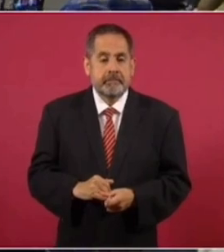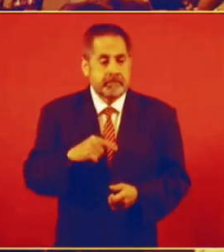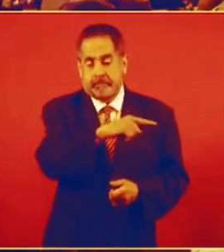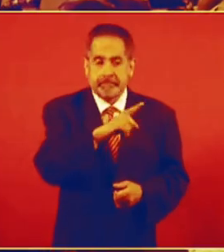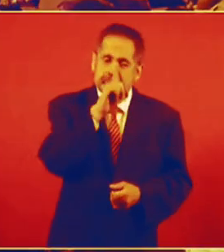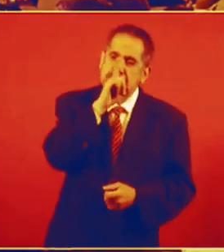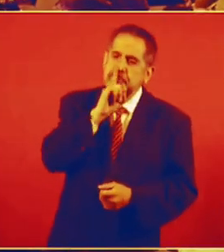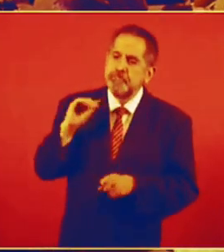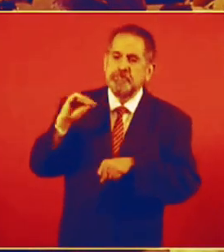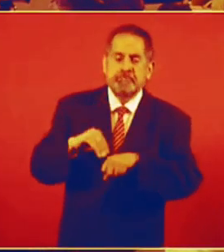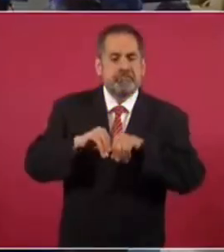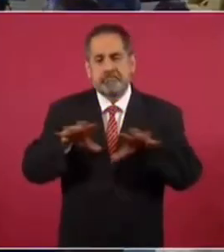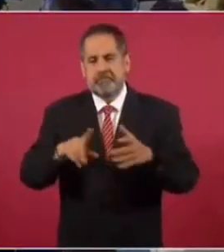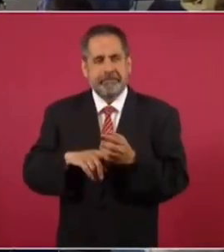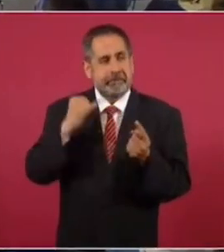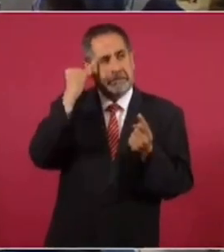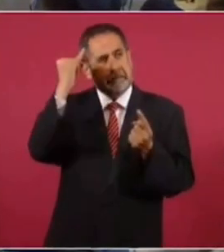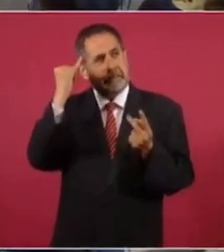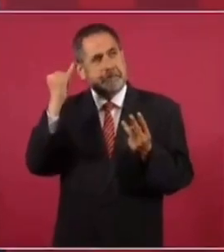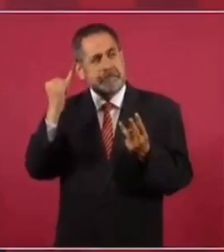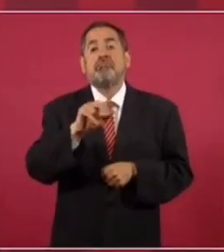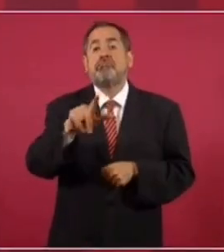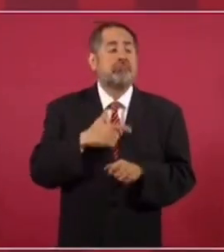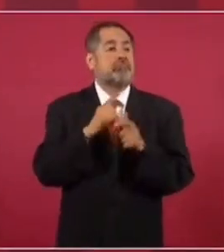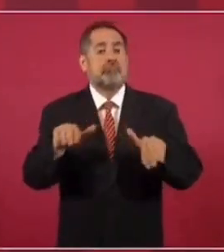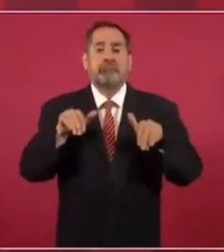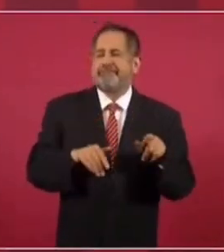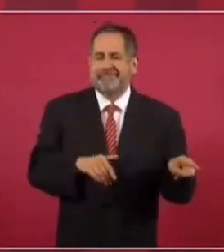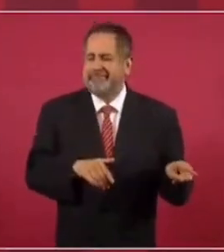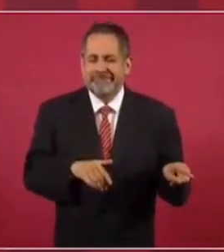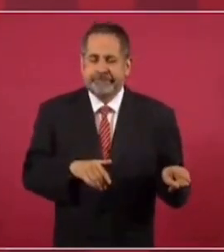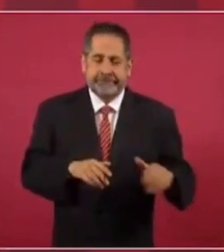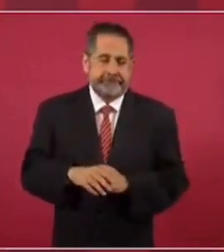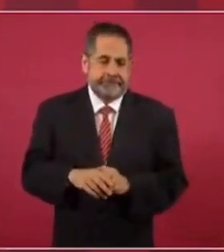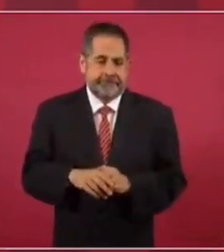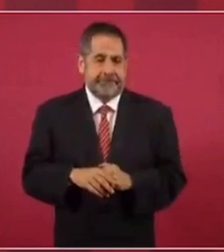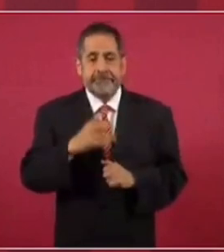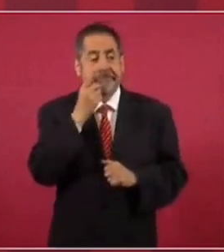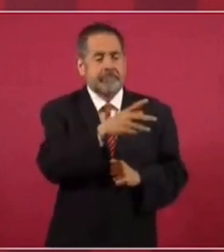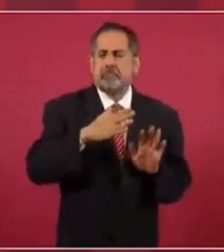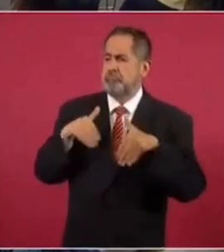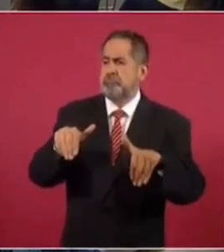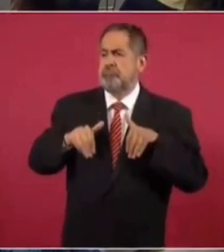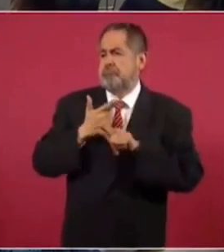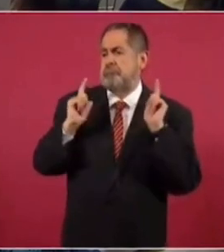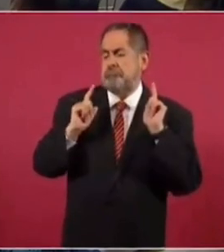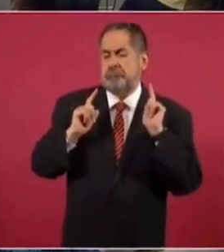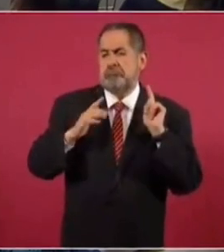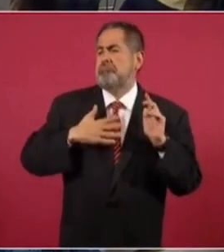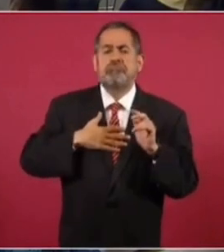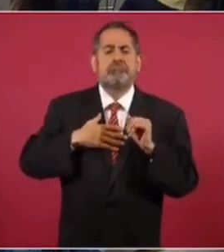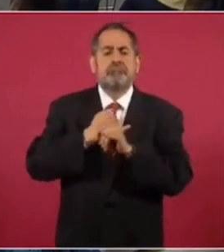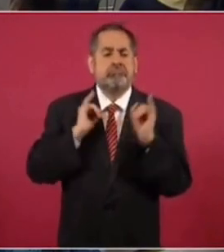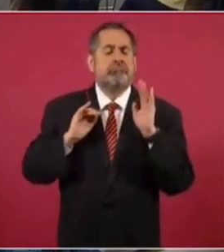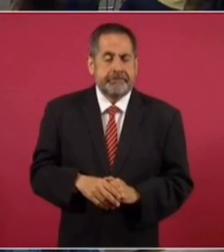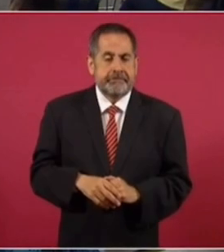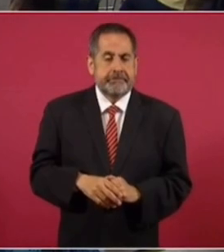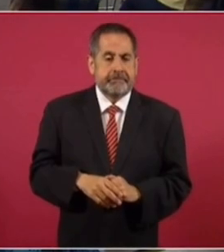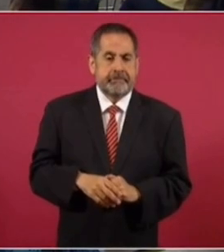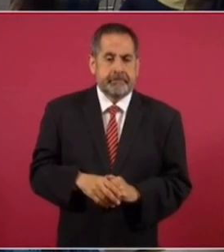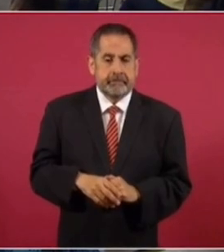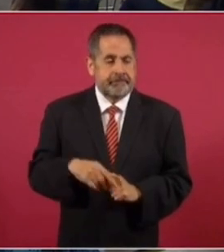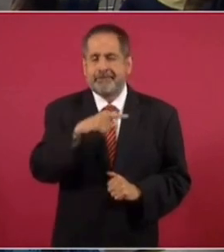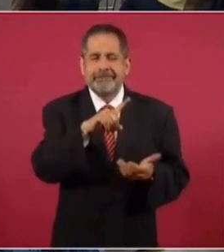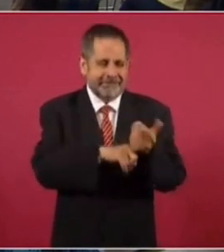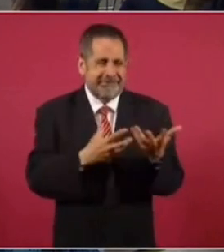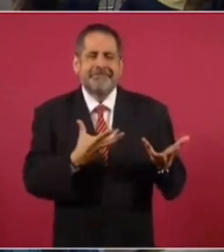mentira, ese sofisma de la llamada sociedad civil, que supuestamente son los que no tienen partido, que son independientes, que son autónomos. Claro que